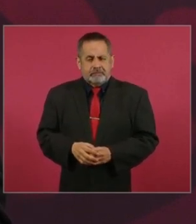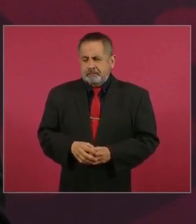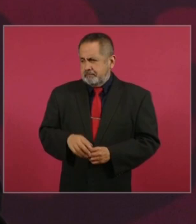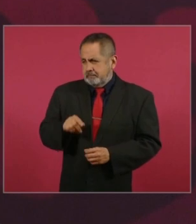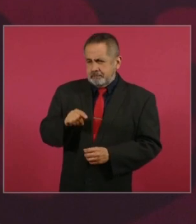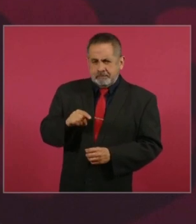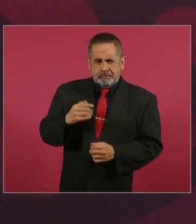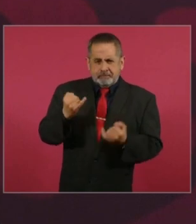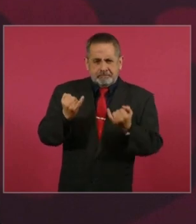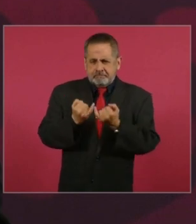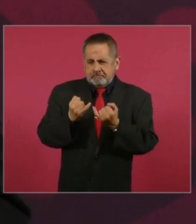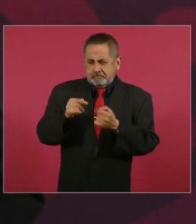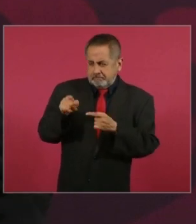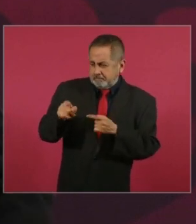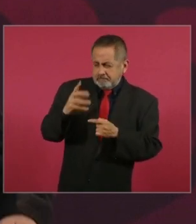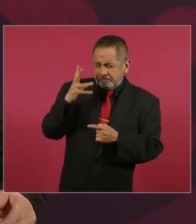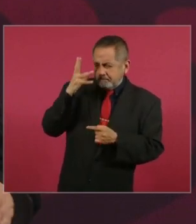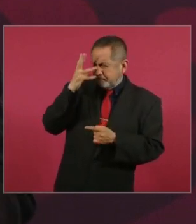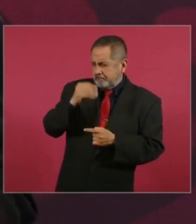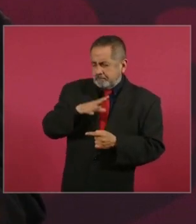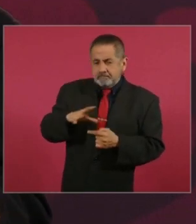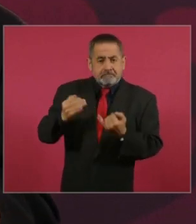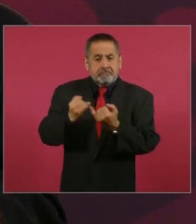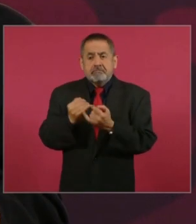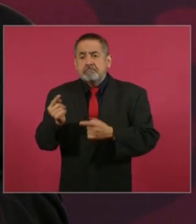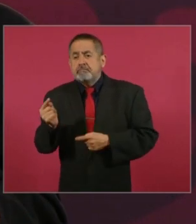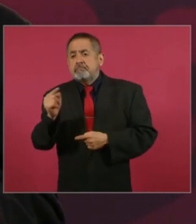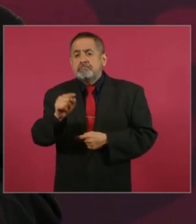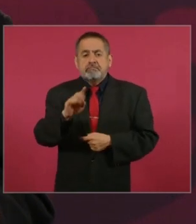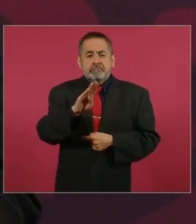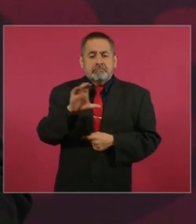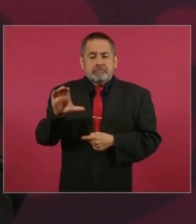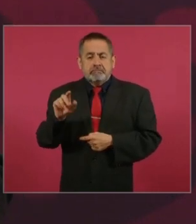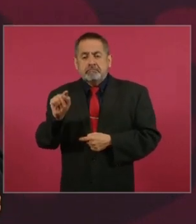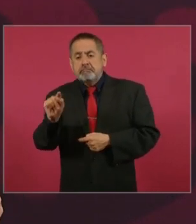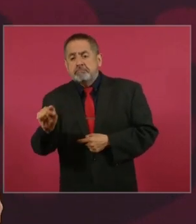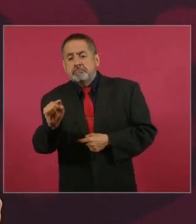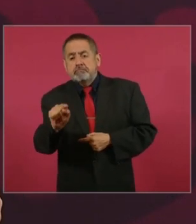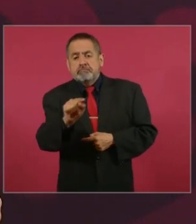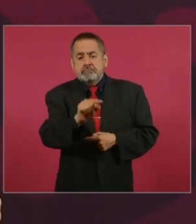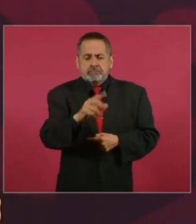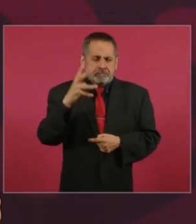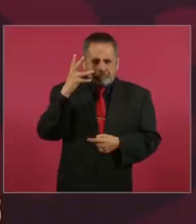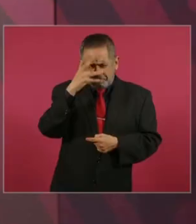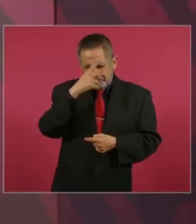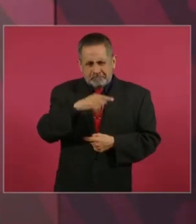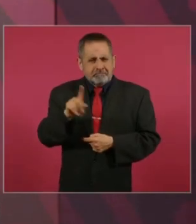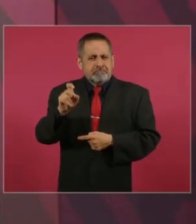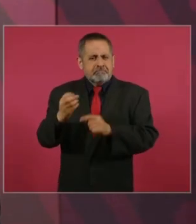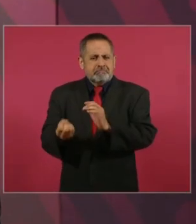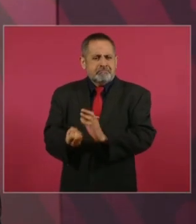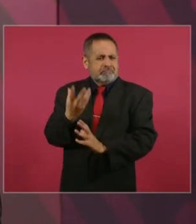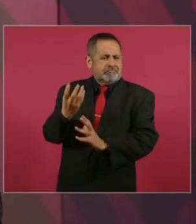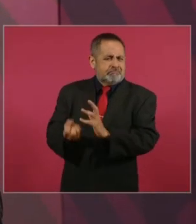de Baja California, la rumorosa,